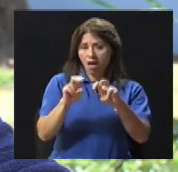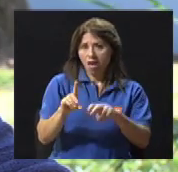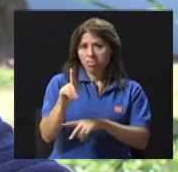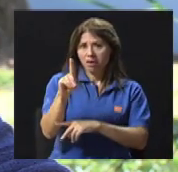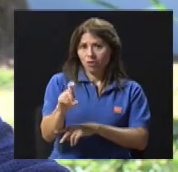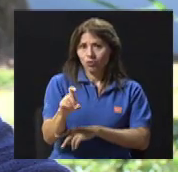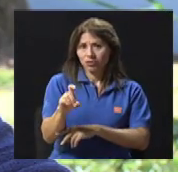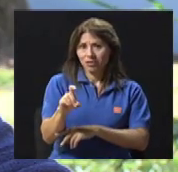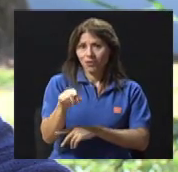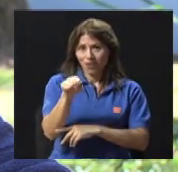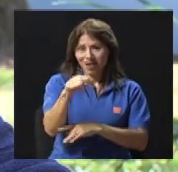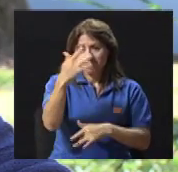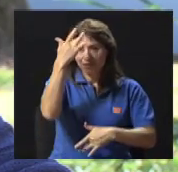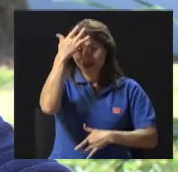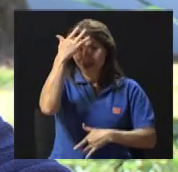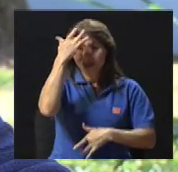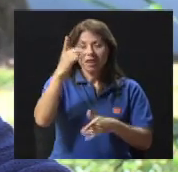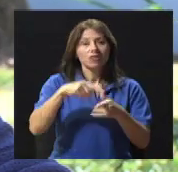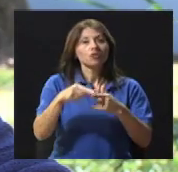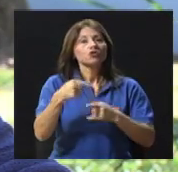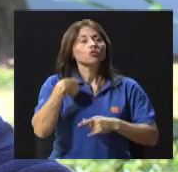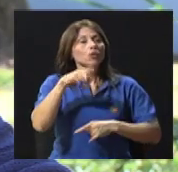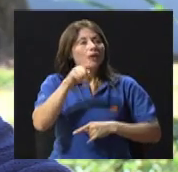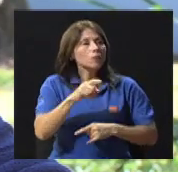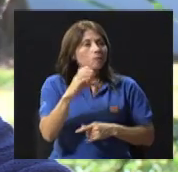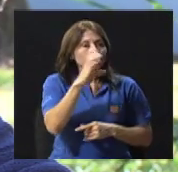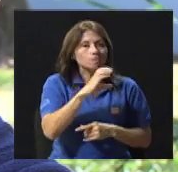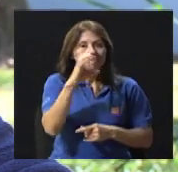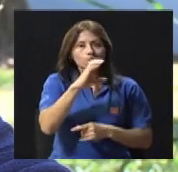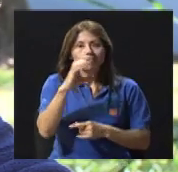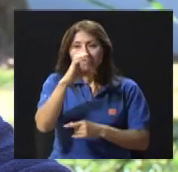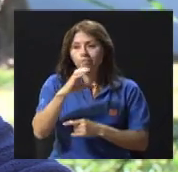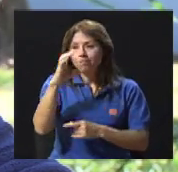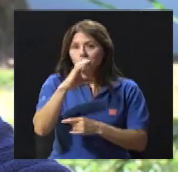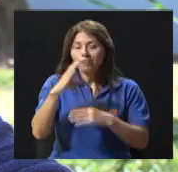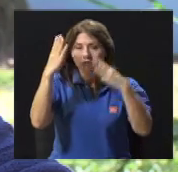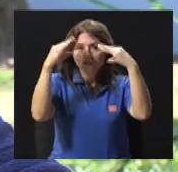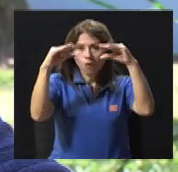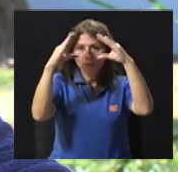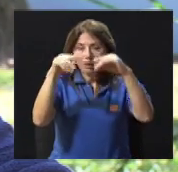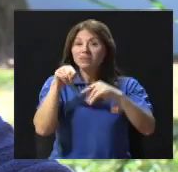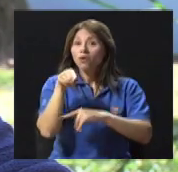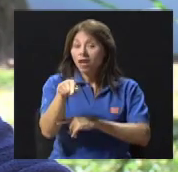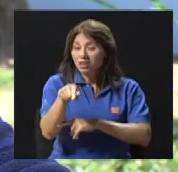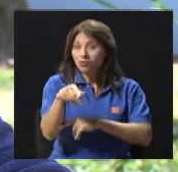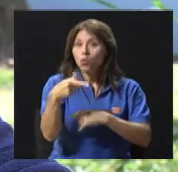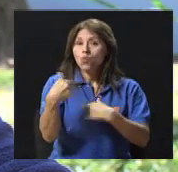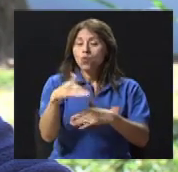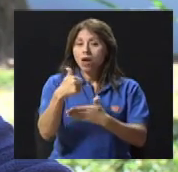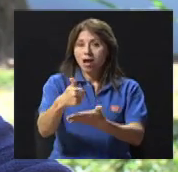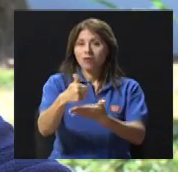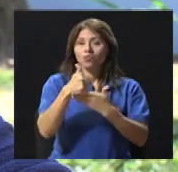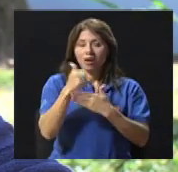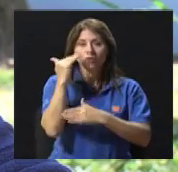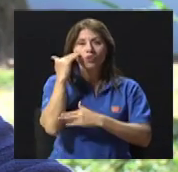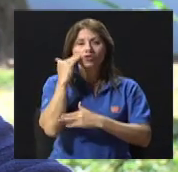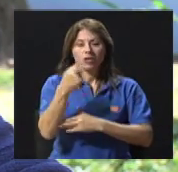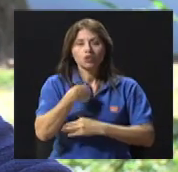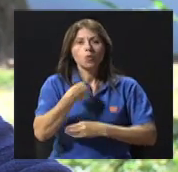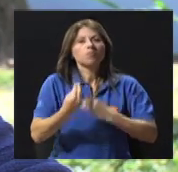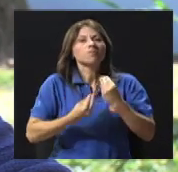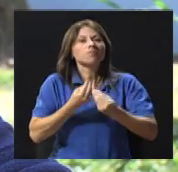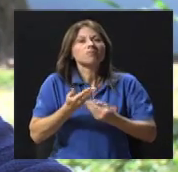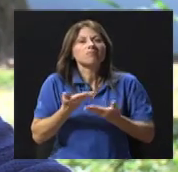cercanas y significativas, buscar información, es la información la que me va a ayudar a conocer qué debo de hacer y luego